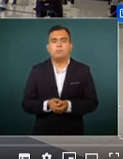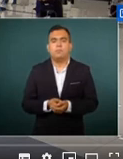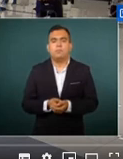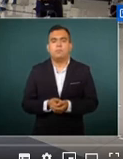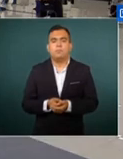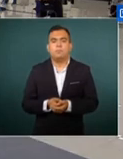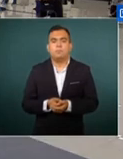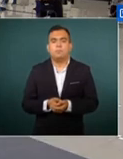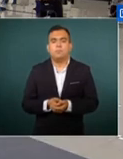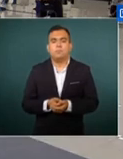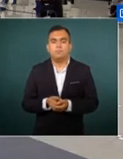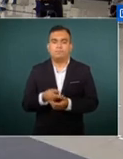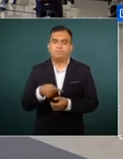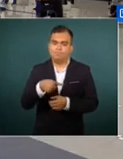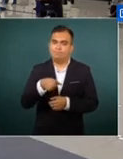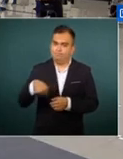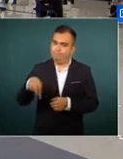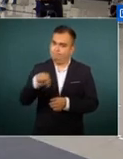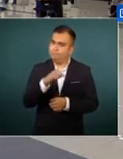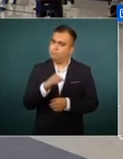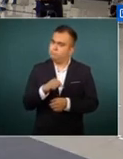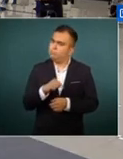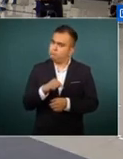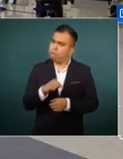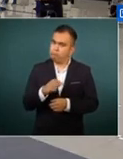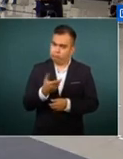porque lo vamos a hacer con respeto